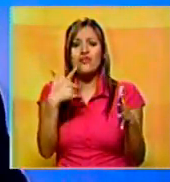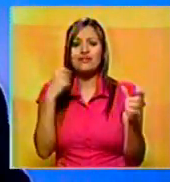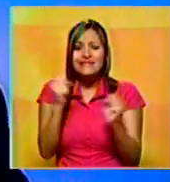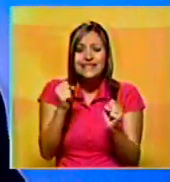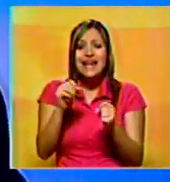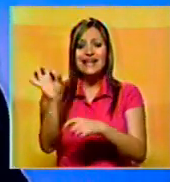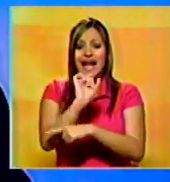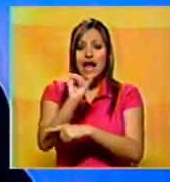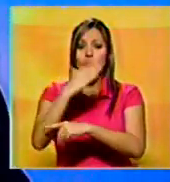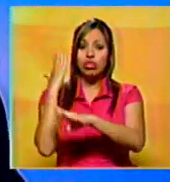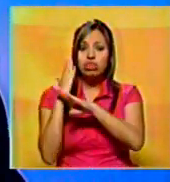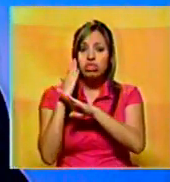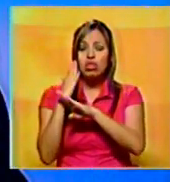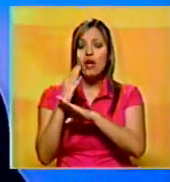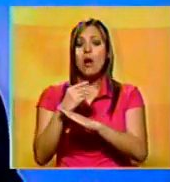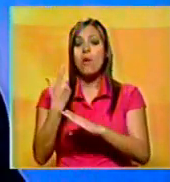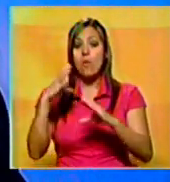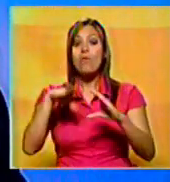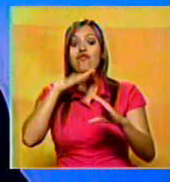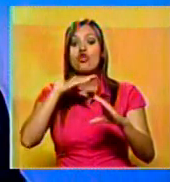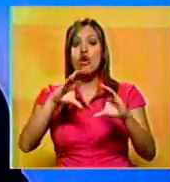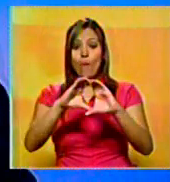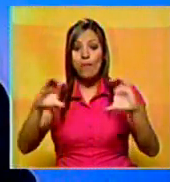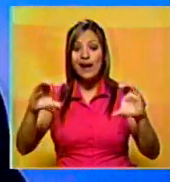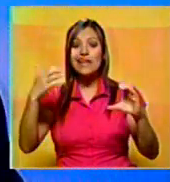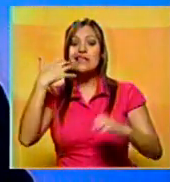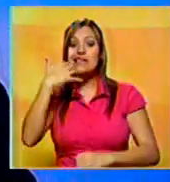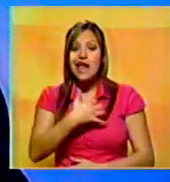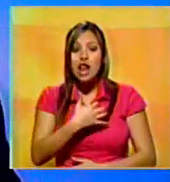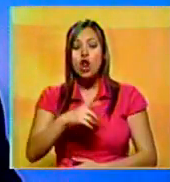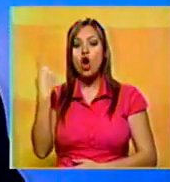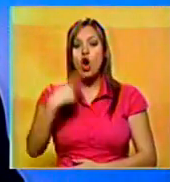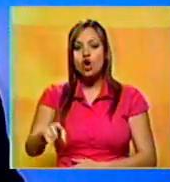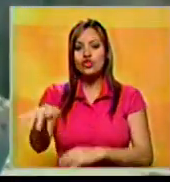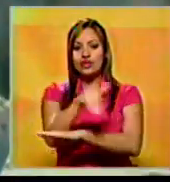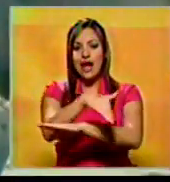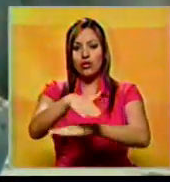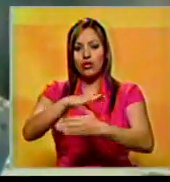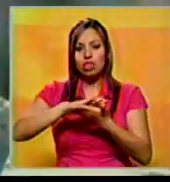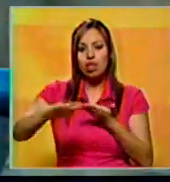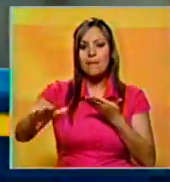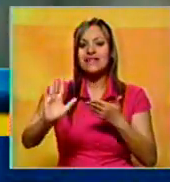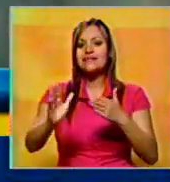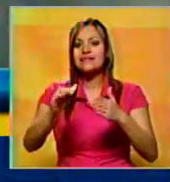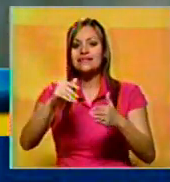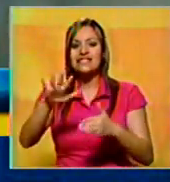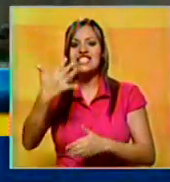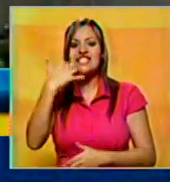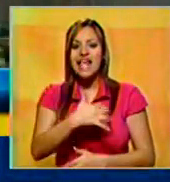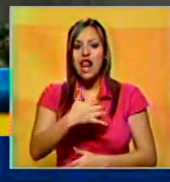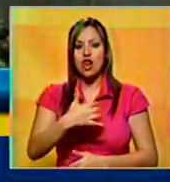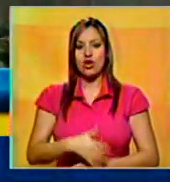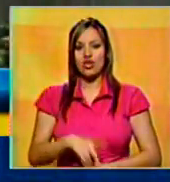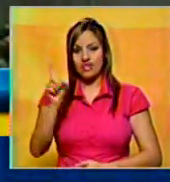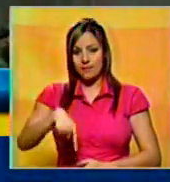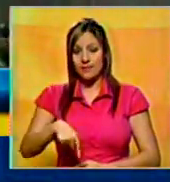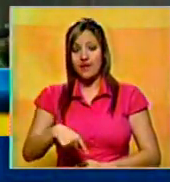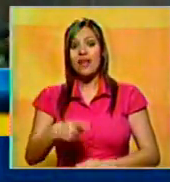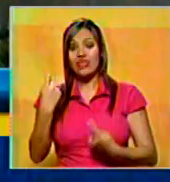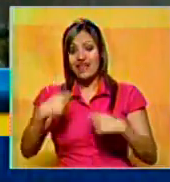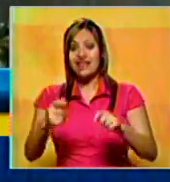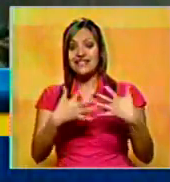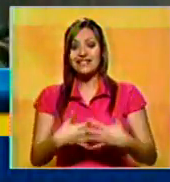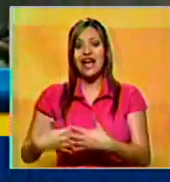atrapados por espesas capas de nieve y calles convertidas en pistas de hielo. Durante 15 días, los estadounidenses trataron de